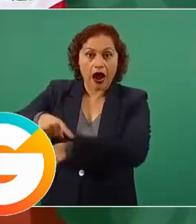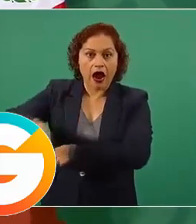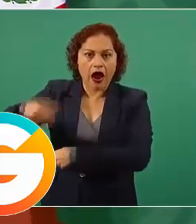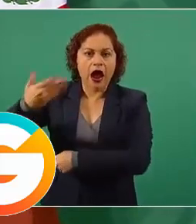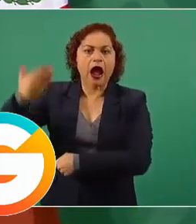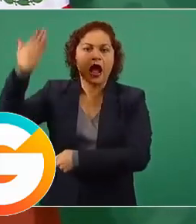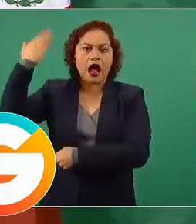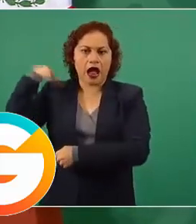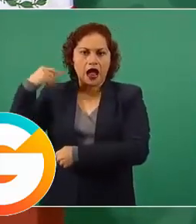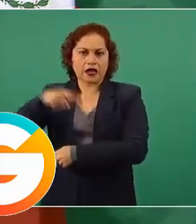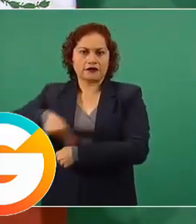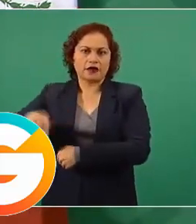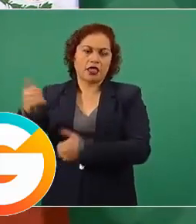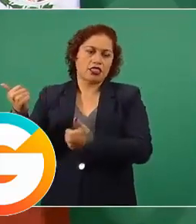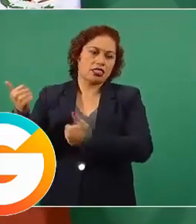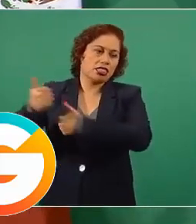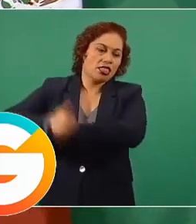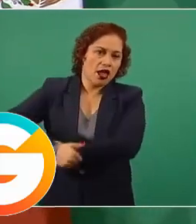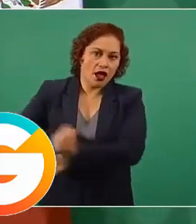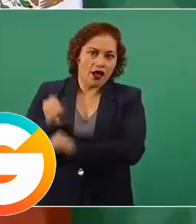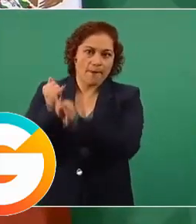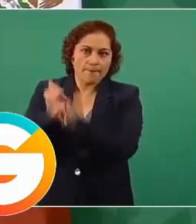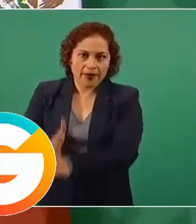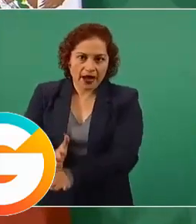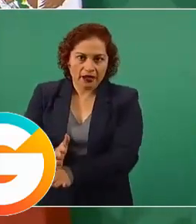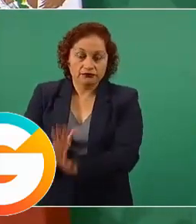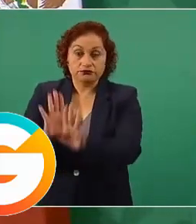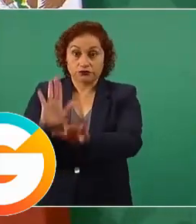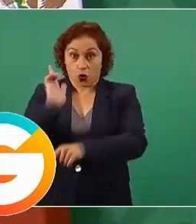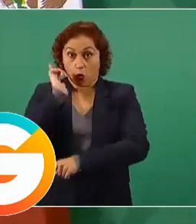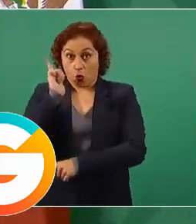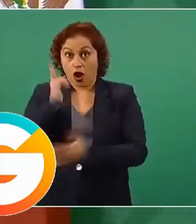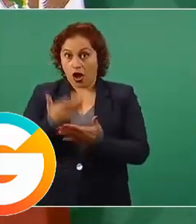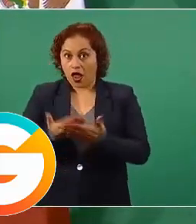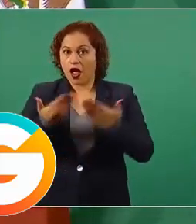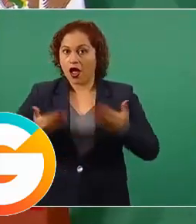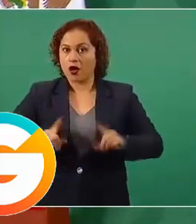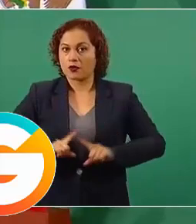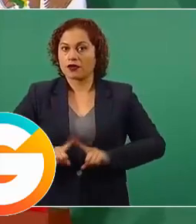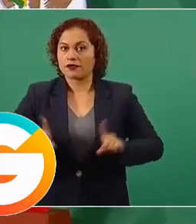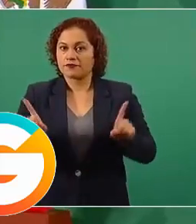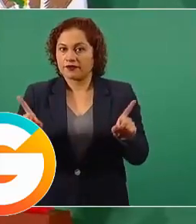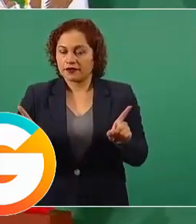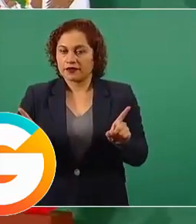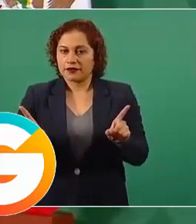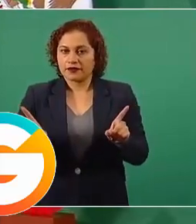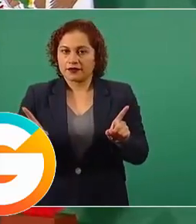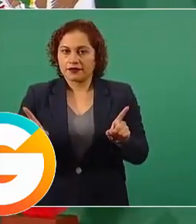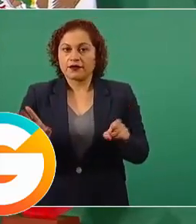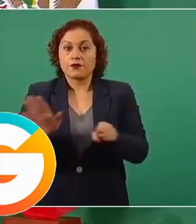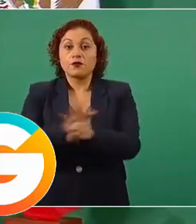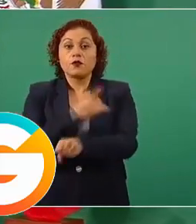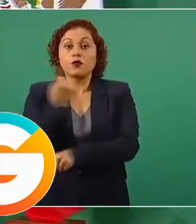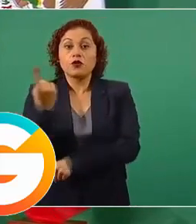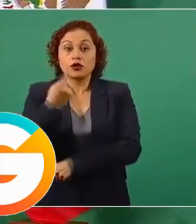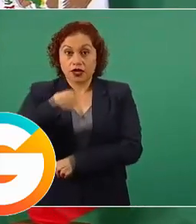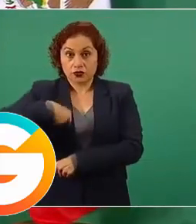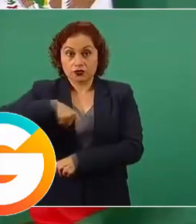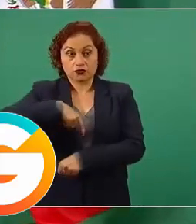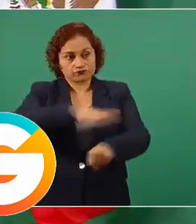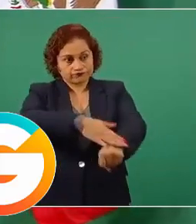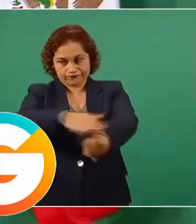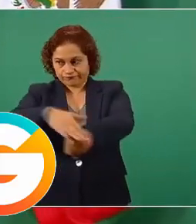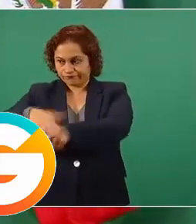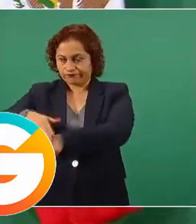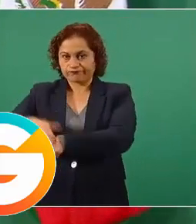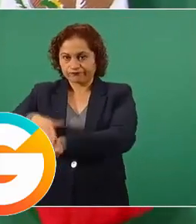trampa, y espero que ya eso no suceda, porque para eso estamos convocando a